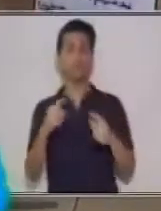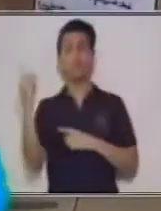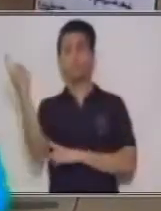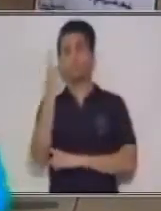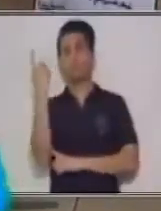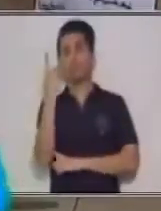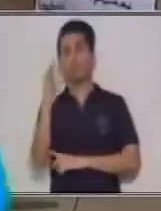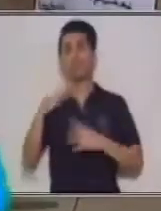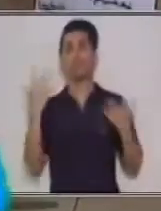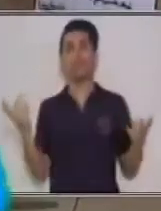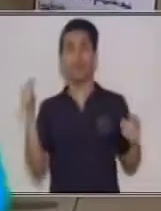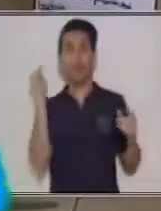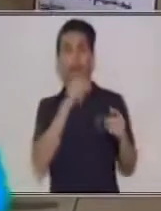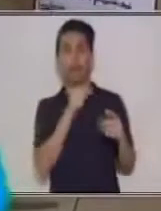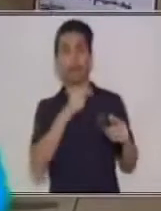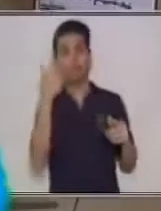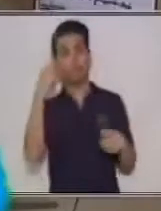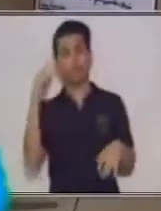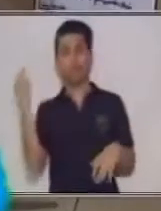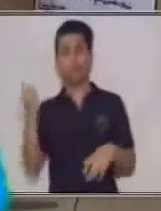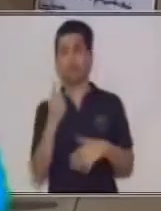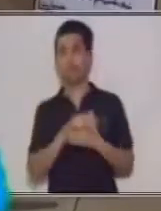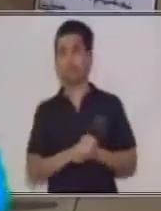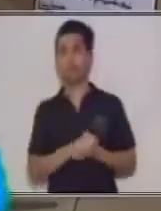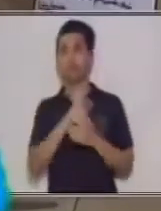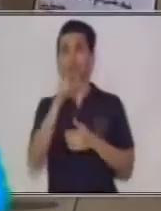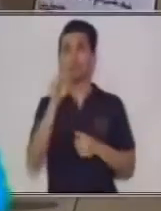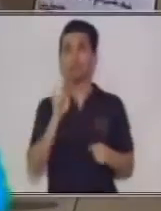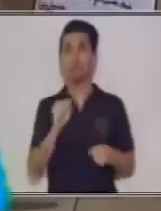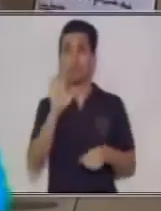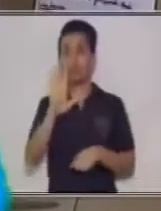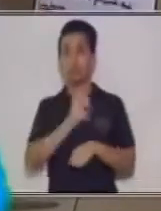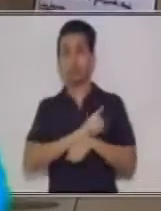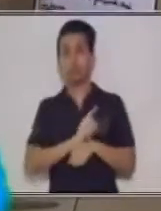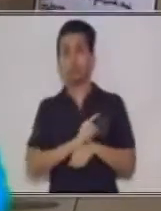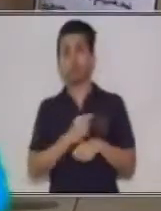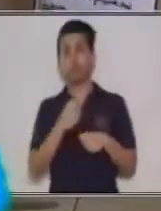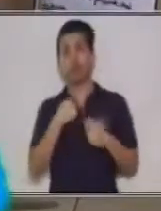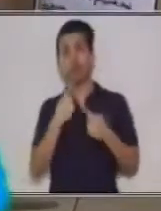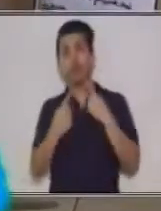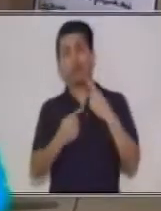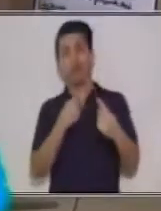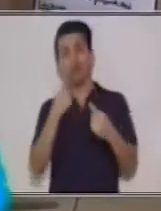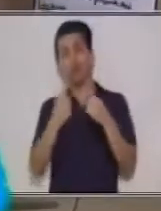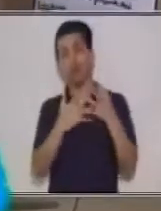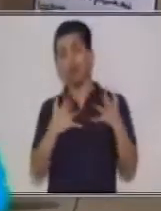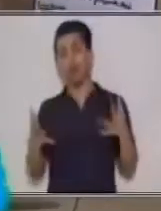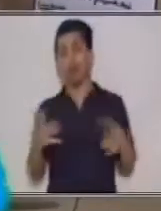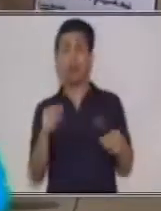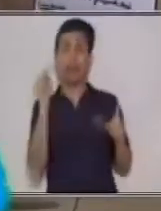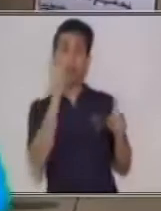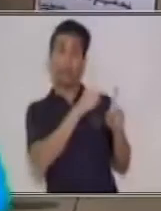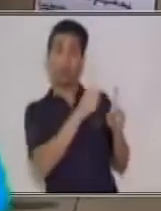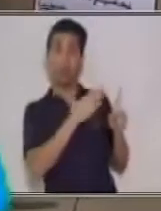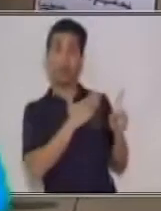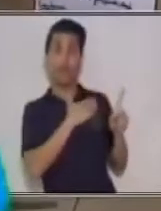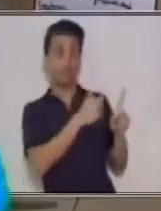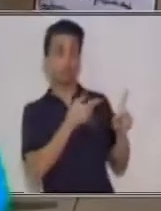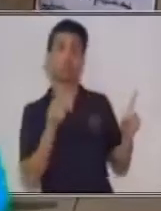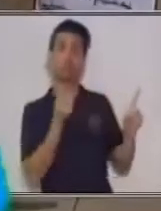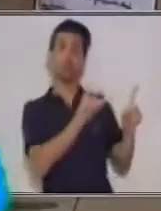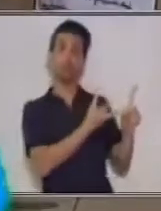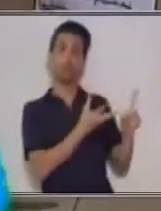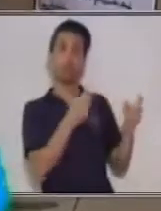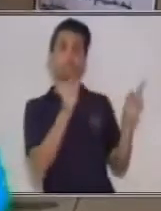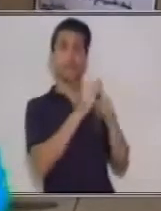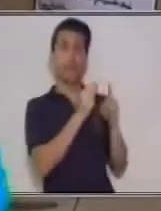esta persona para todos. Tendrá cinco minutos para dar dicho discurso. Prepara el discurso